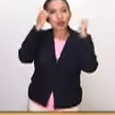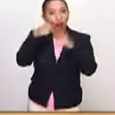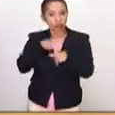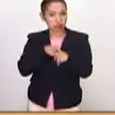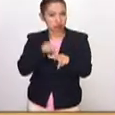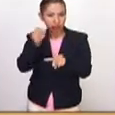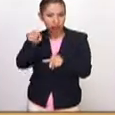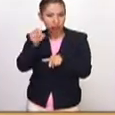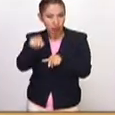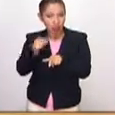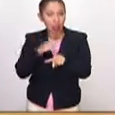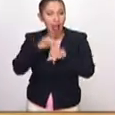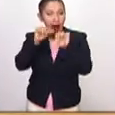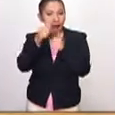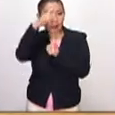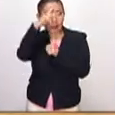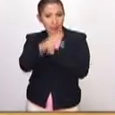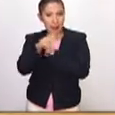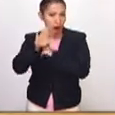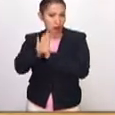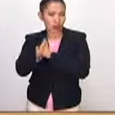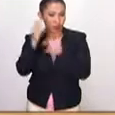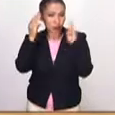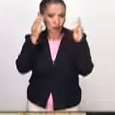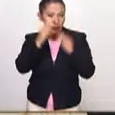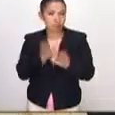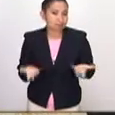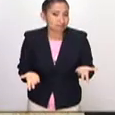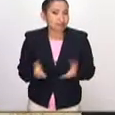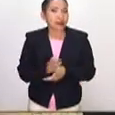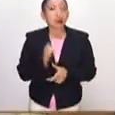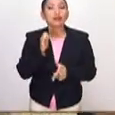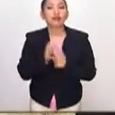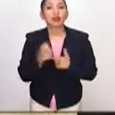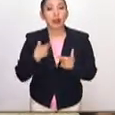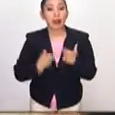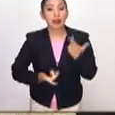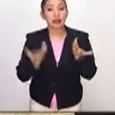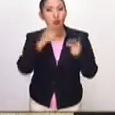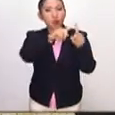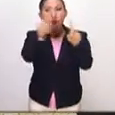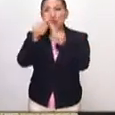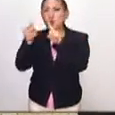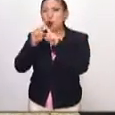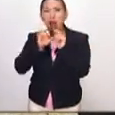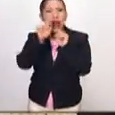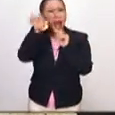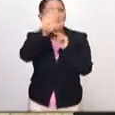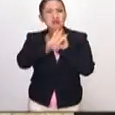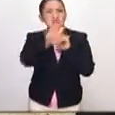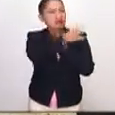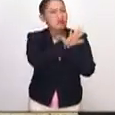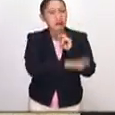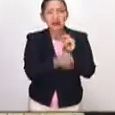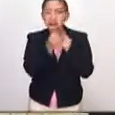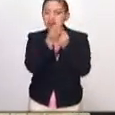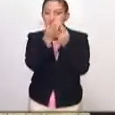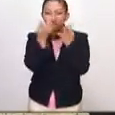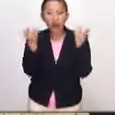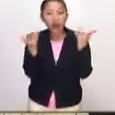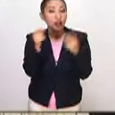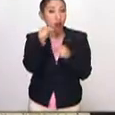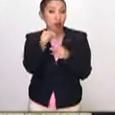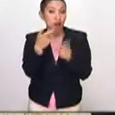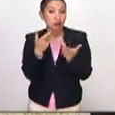permanente de arte mexicano de este museo. Así que la pluralidad del menú es amplísima y,